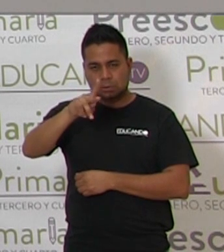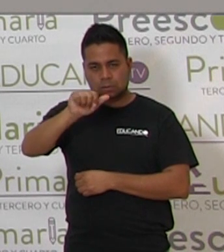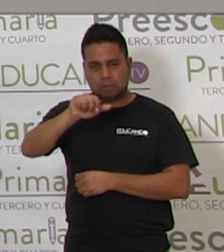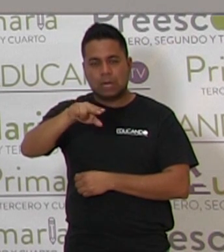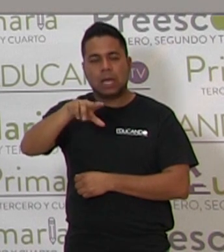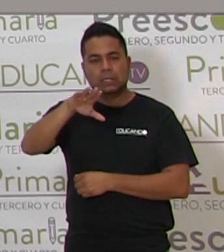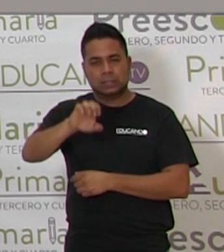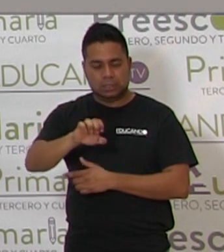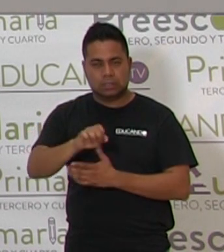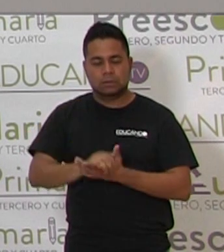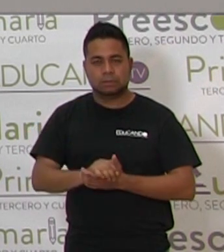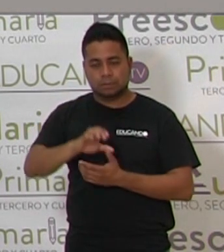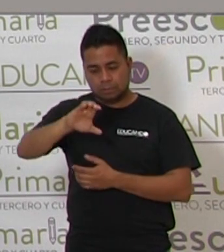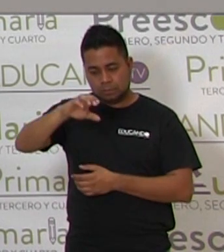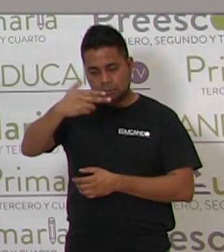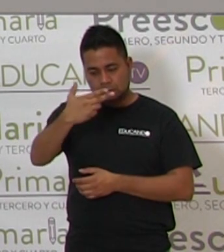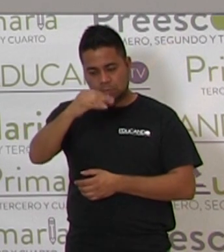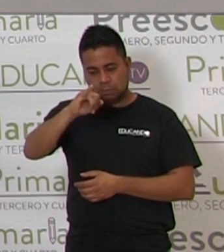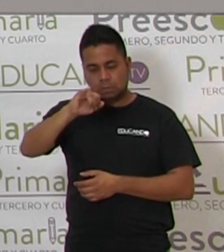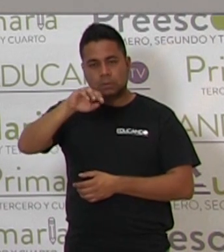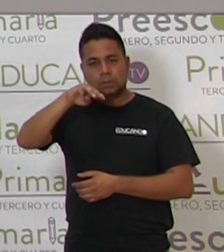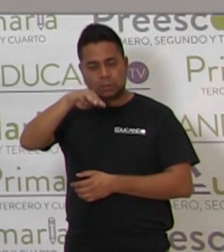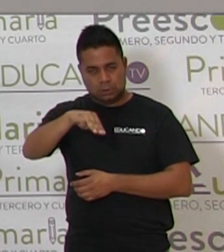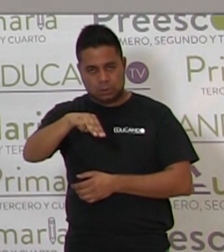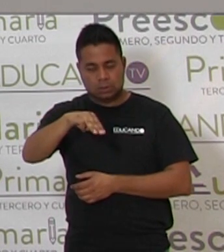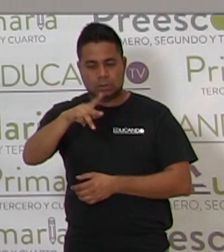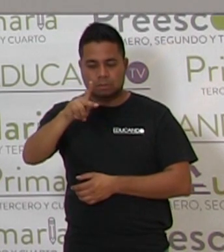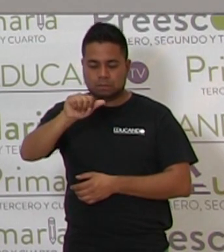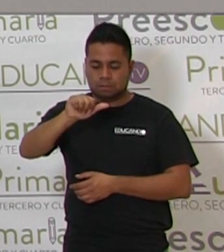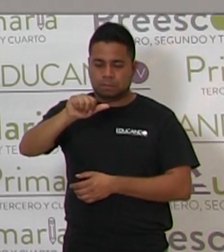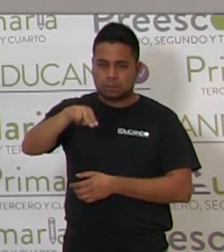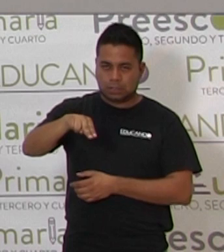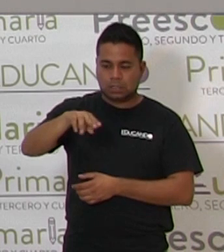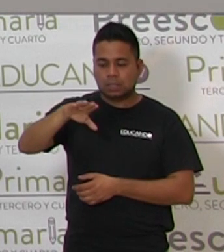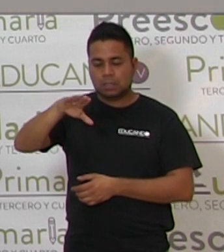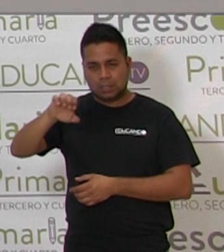Chim... Chimpancé. Chimpancé.